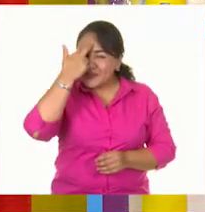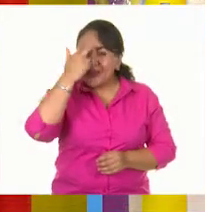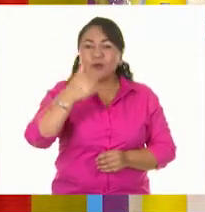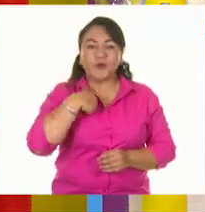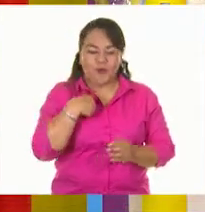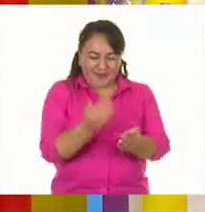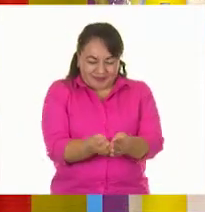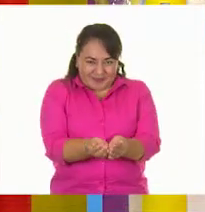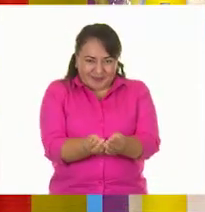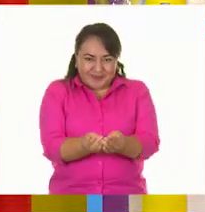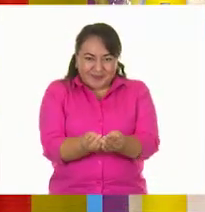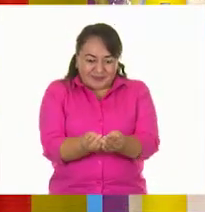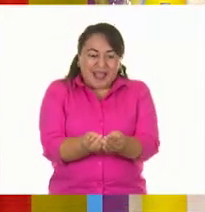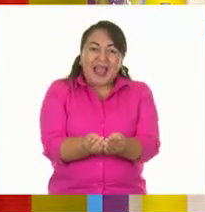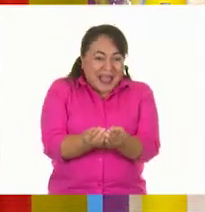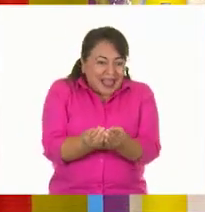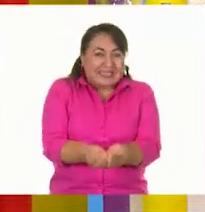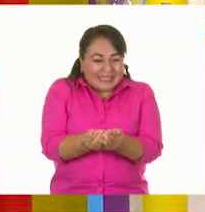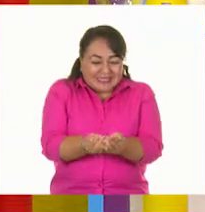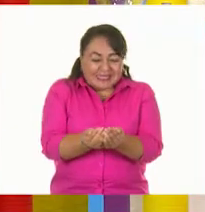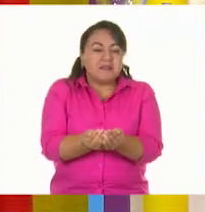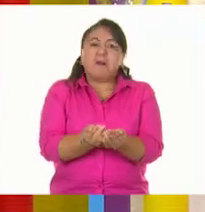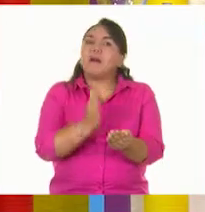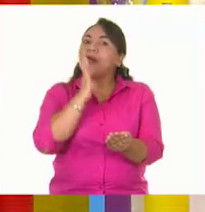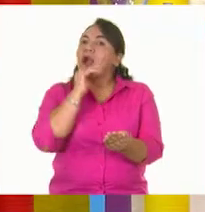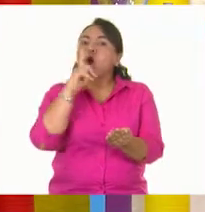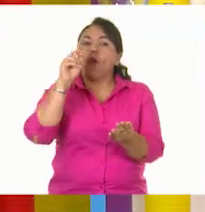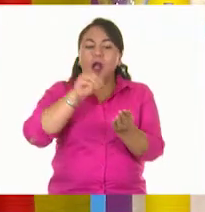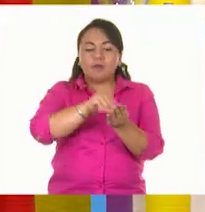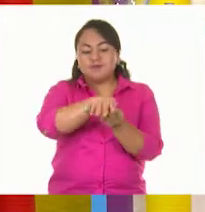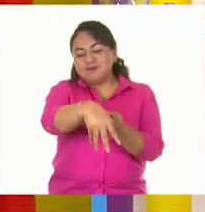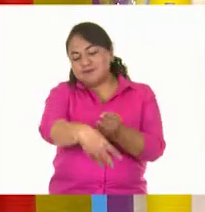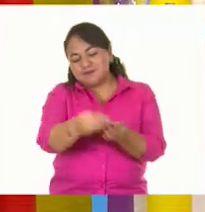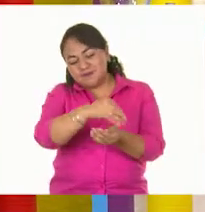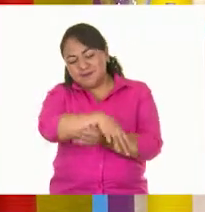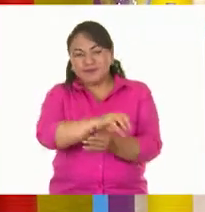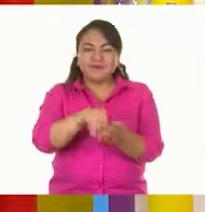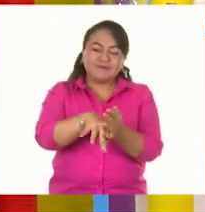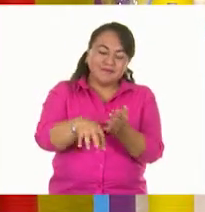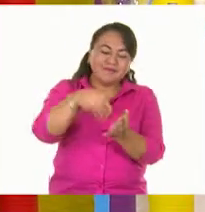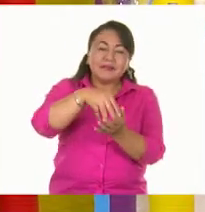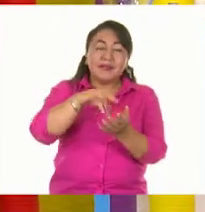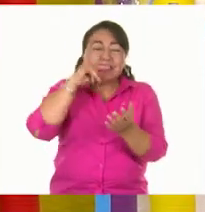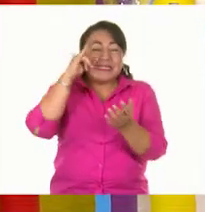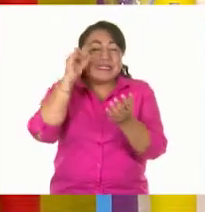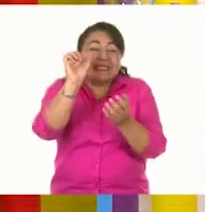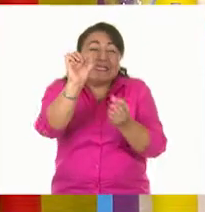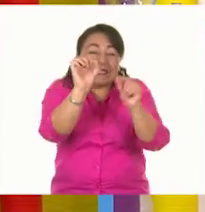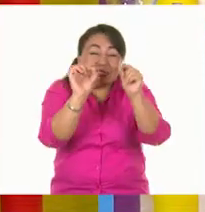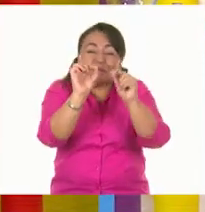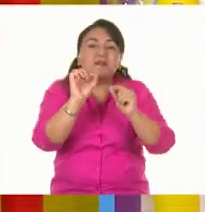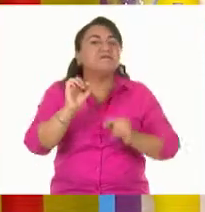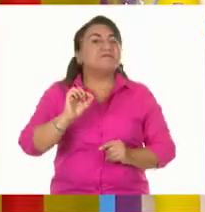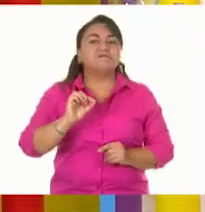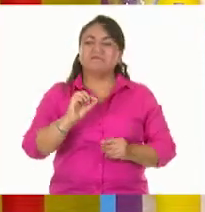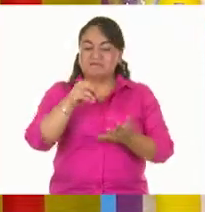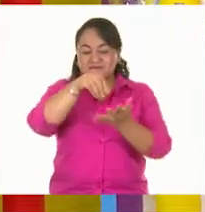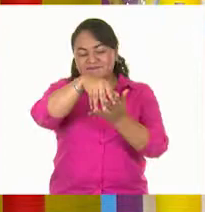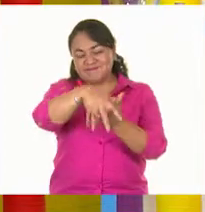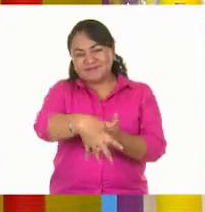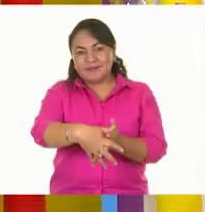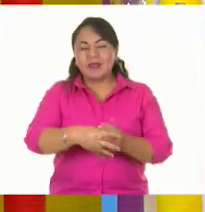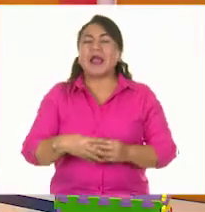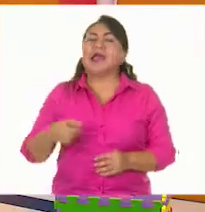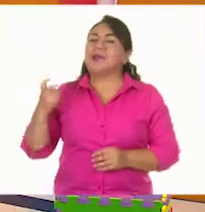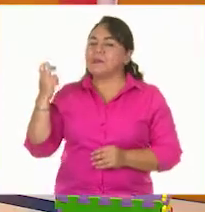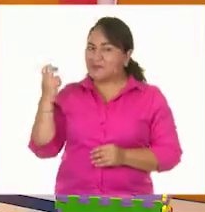Que yo puse mis manos así y que por más que las apretaba, el agua se escapaba por los espacios, aunque fueran pequeñitos, de entre mis dedos.